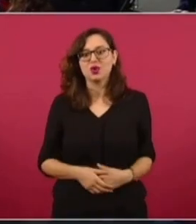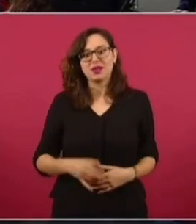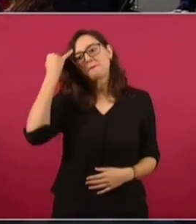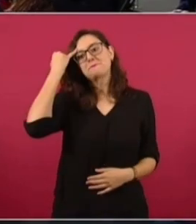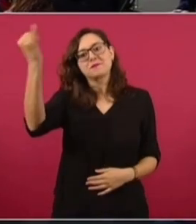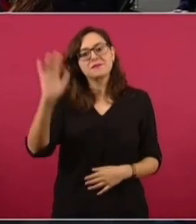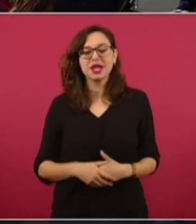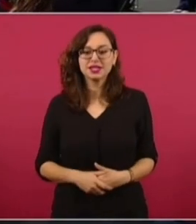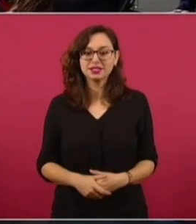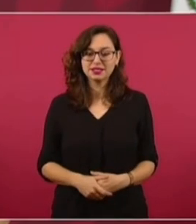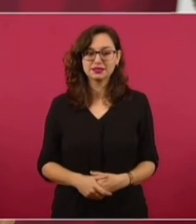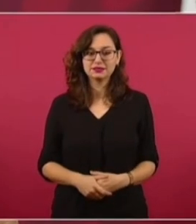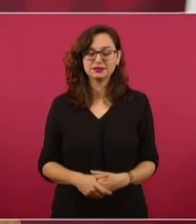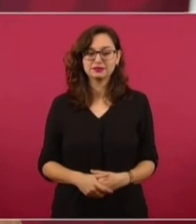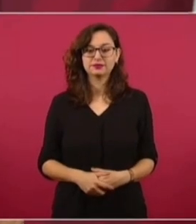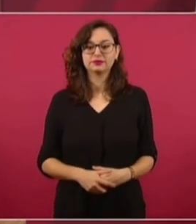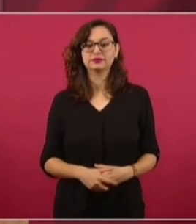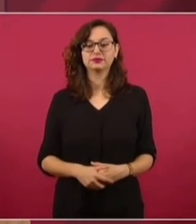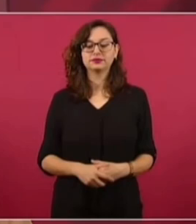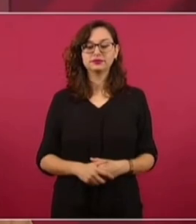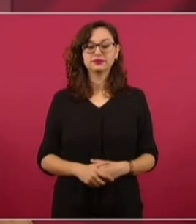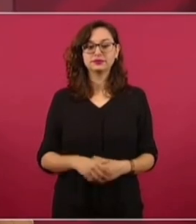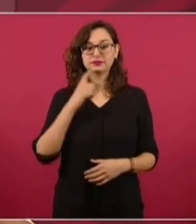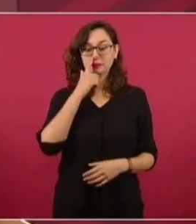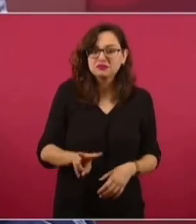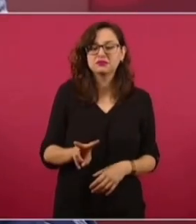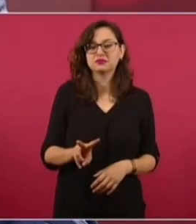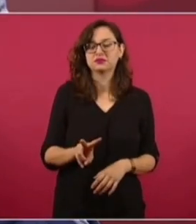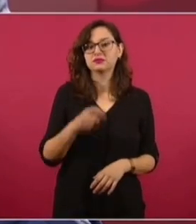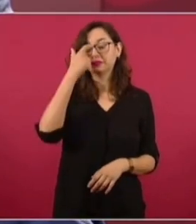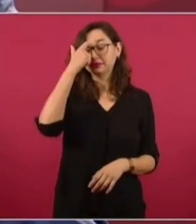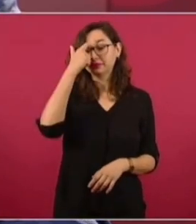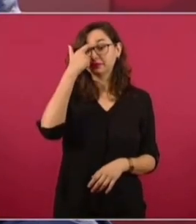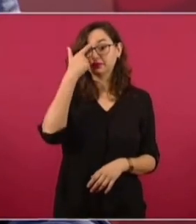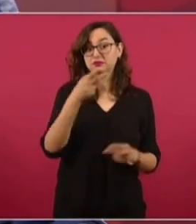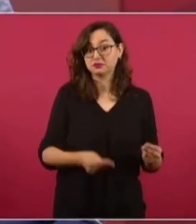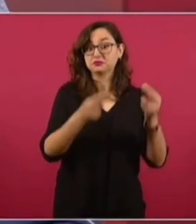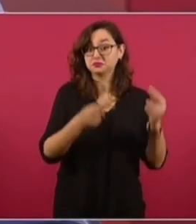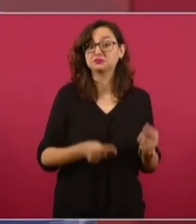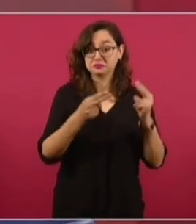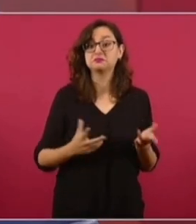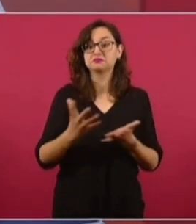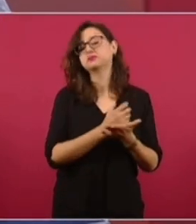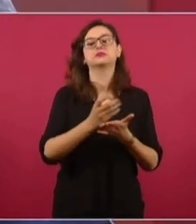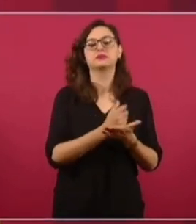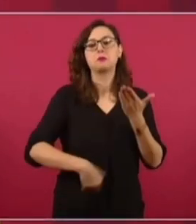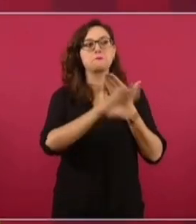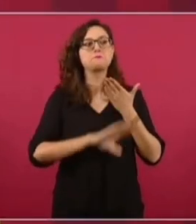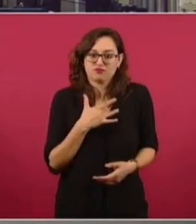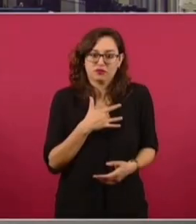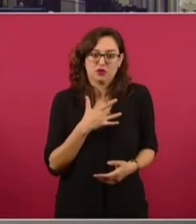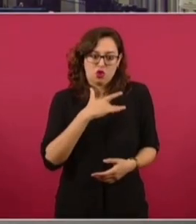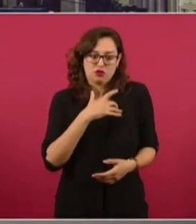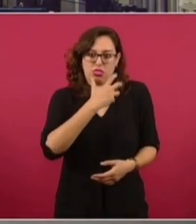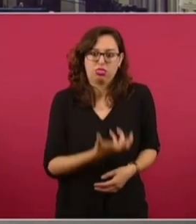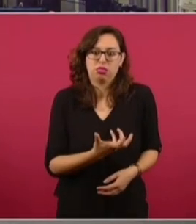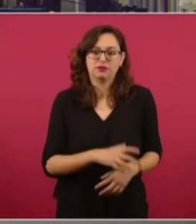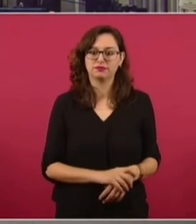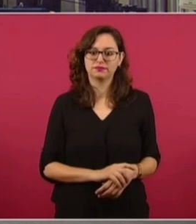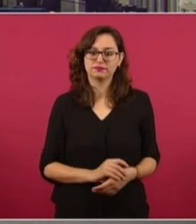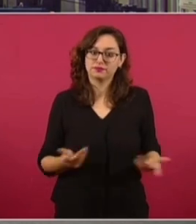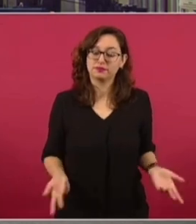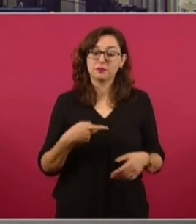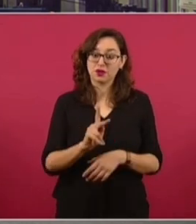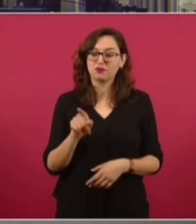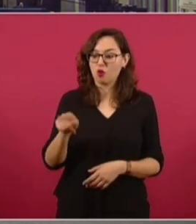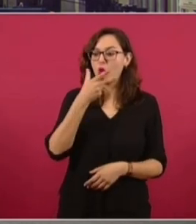¿Cuánta gente vive? Es una empresa muy lucrativa de pegarnos a nosotros. Déjenme leerle